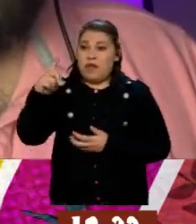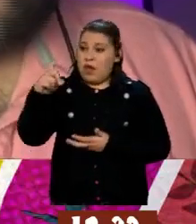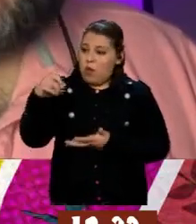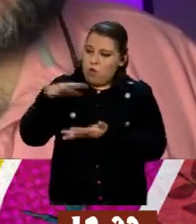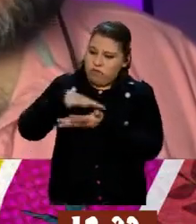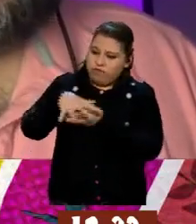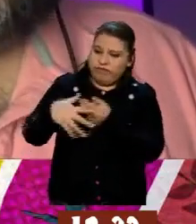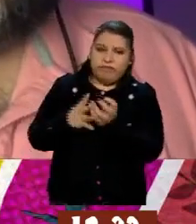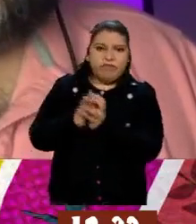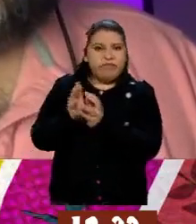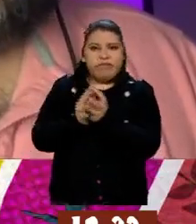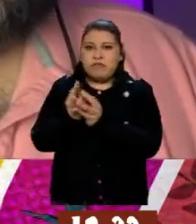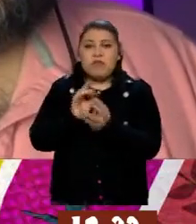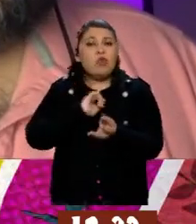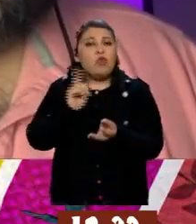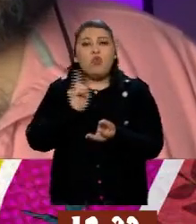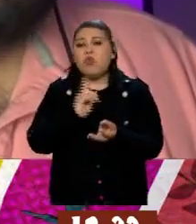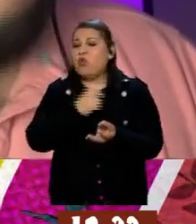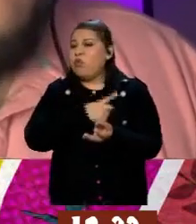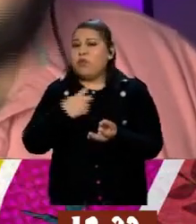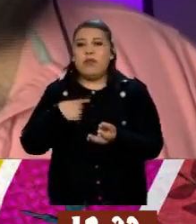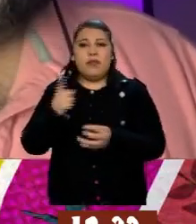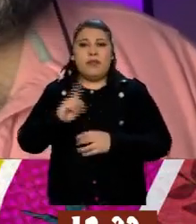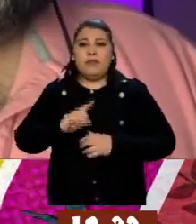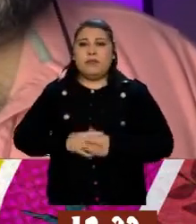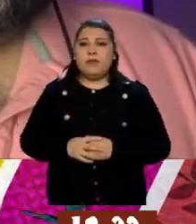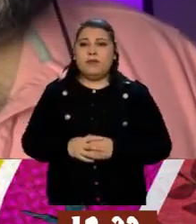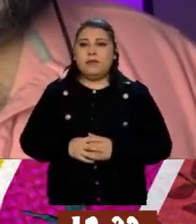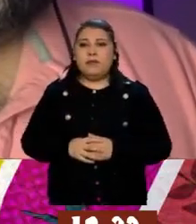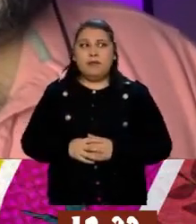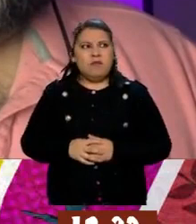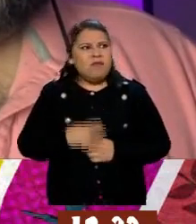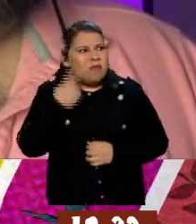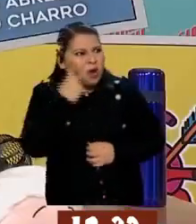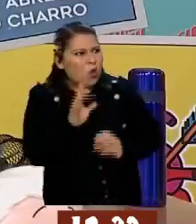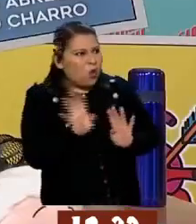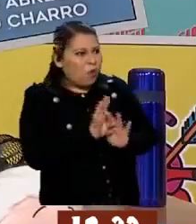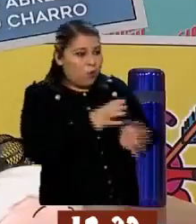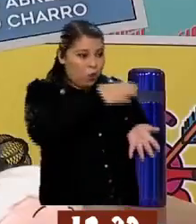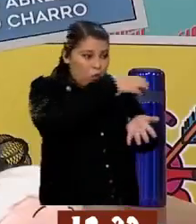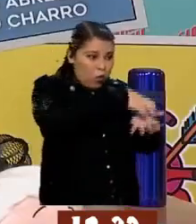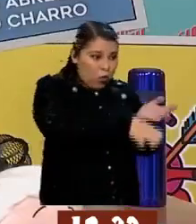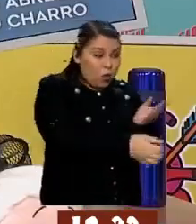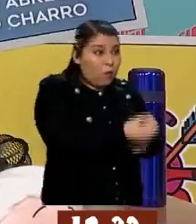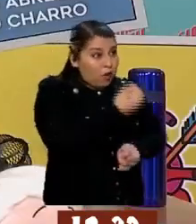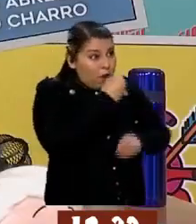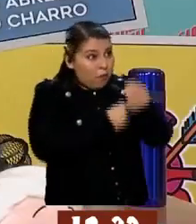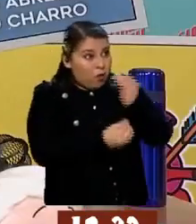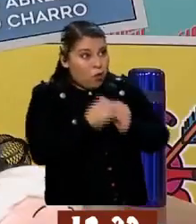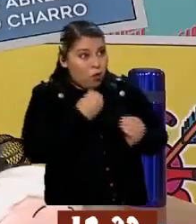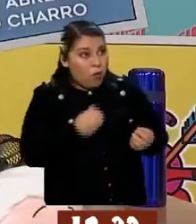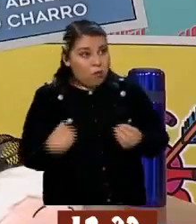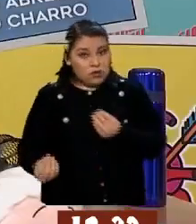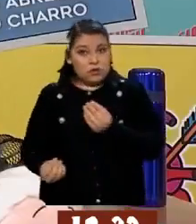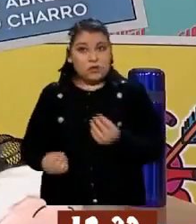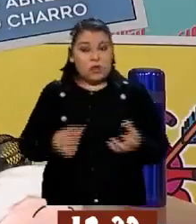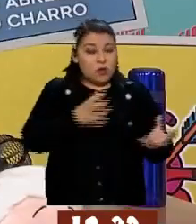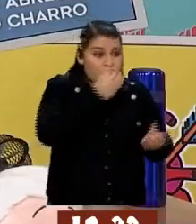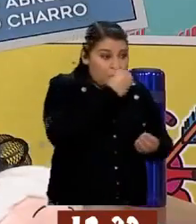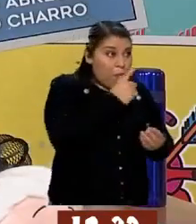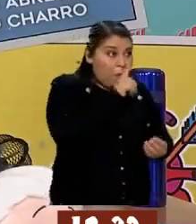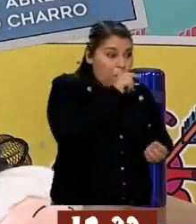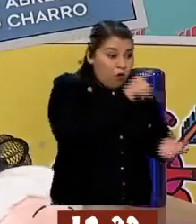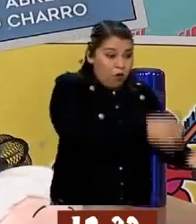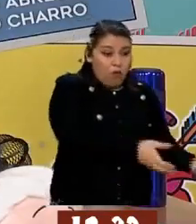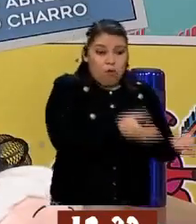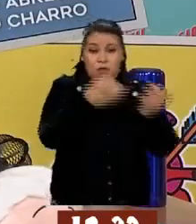lavarlo, pero ¿y entonces qué directo? Así ya lo hervimos, pero entonces, ni modo que nos comamos el caldito